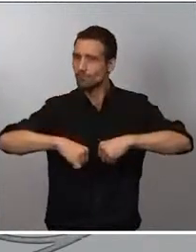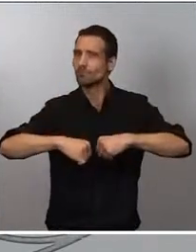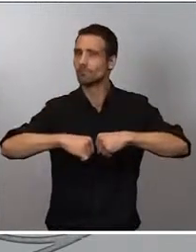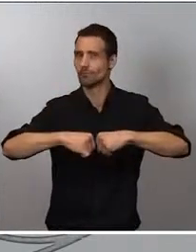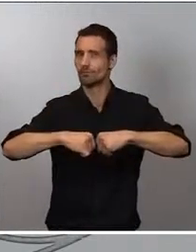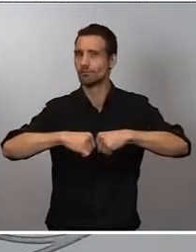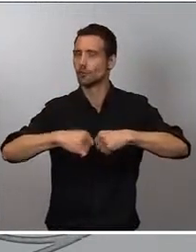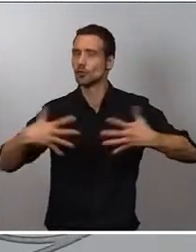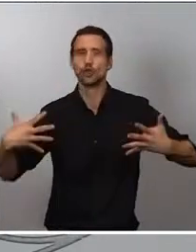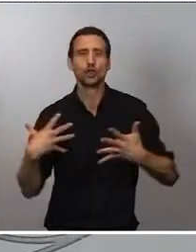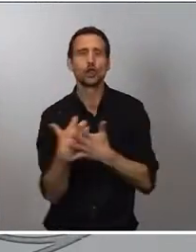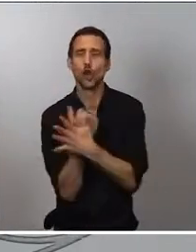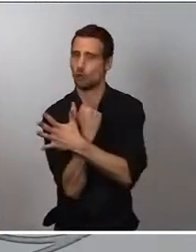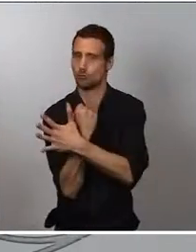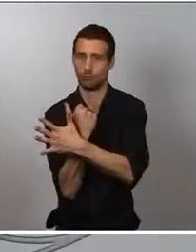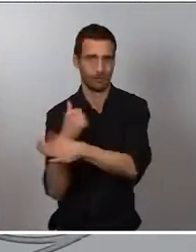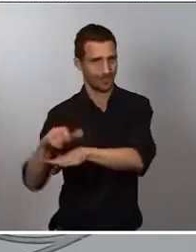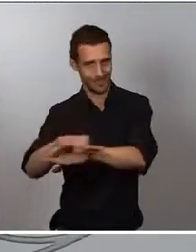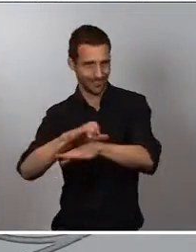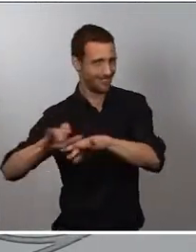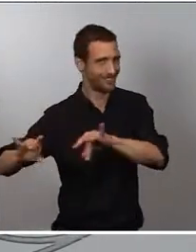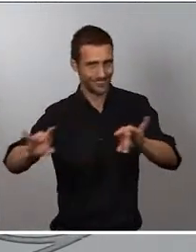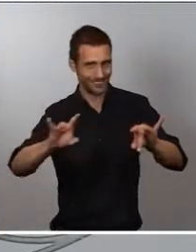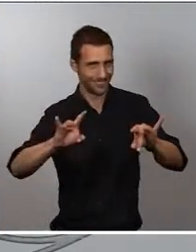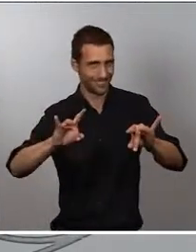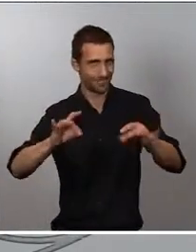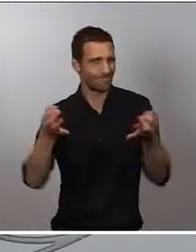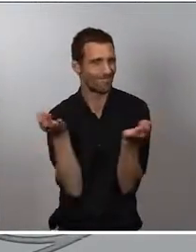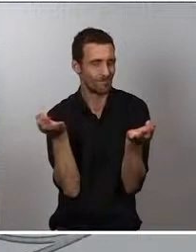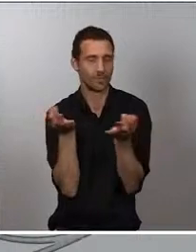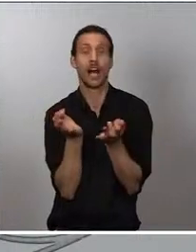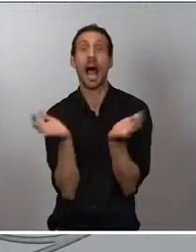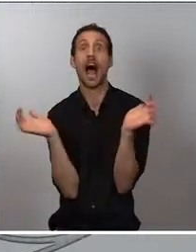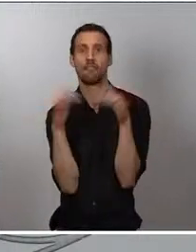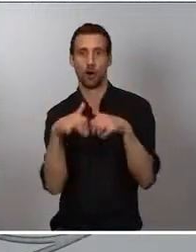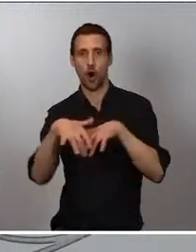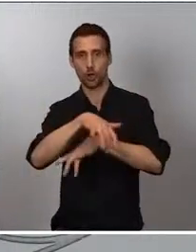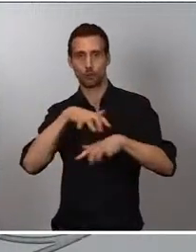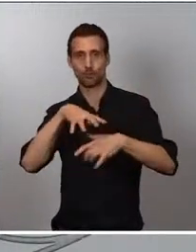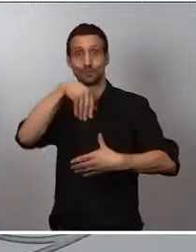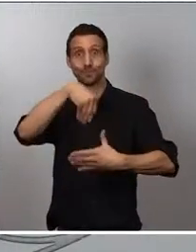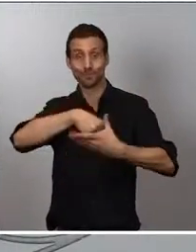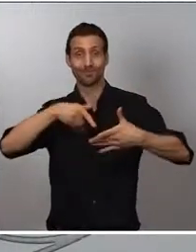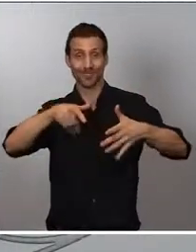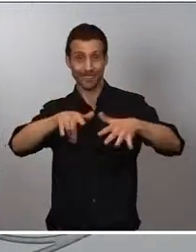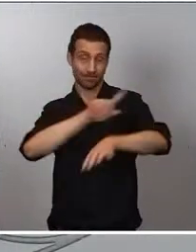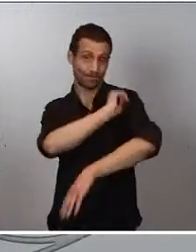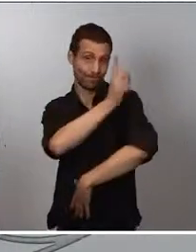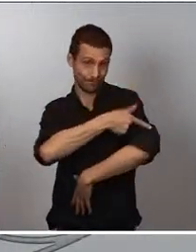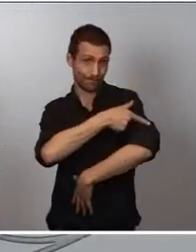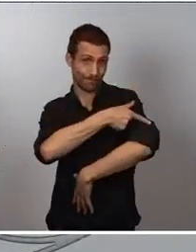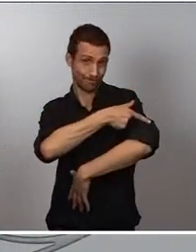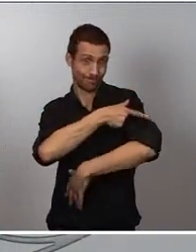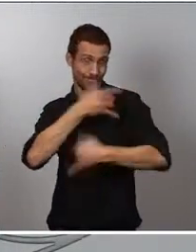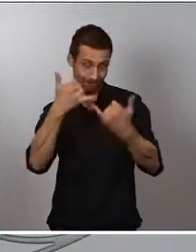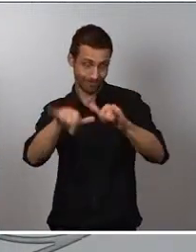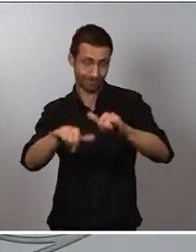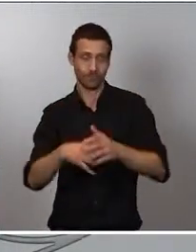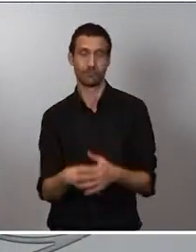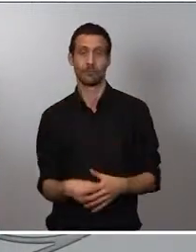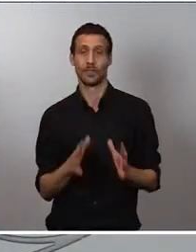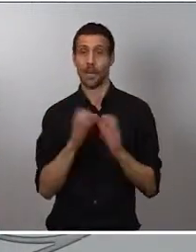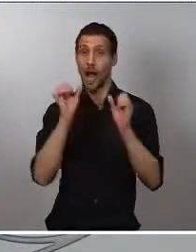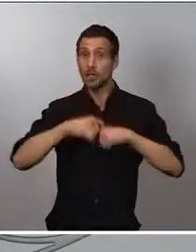Interterritorial. Tiene que ver con el aforo en los eventos deportivos. Y este acuerdo hace referencia a la Liga de Fútbol